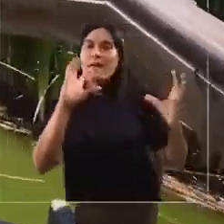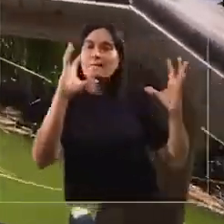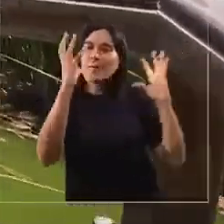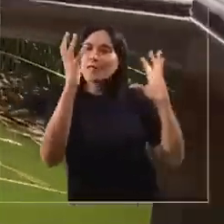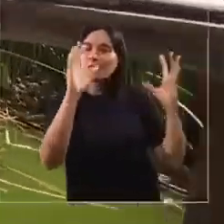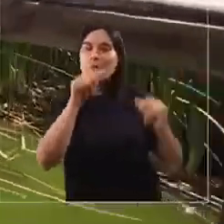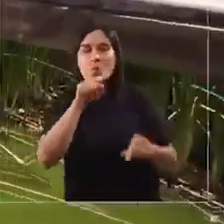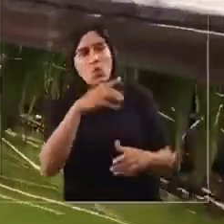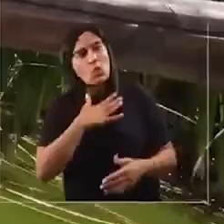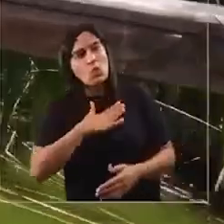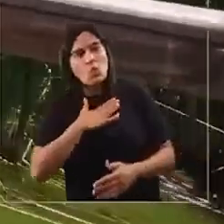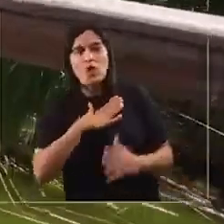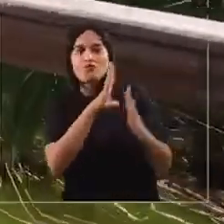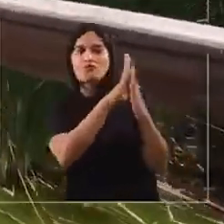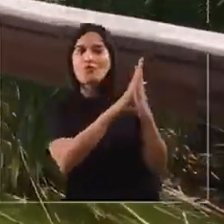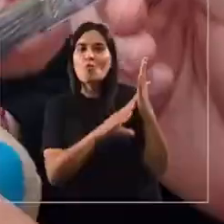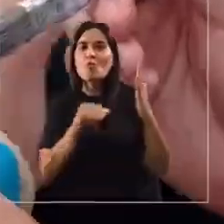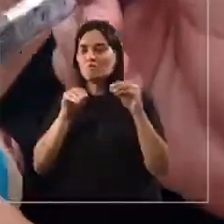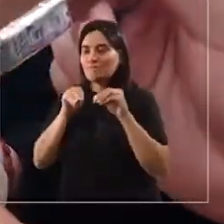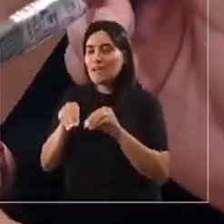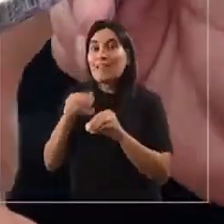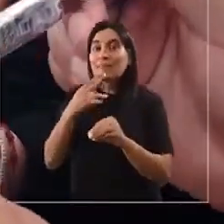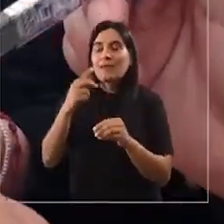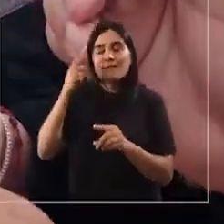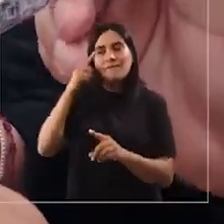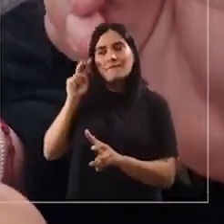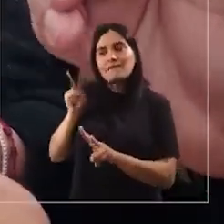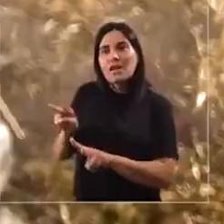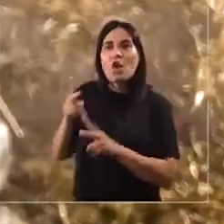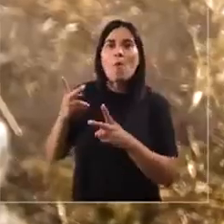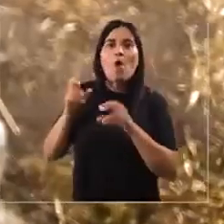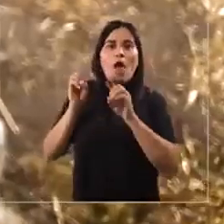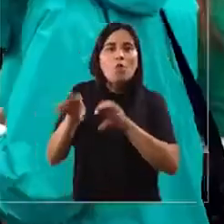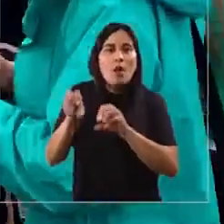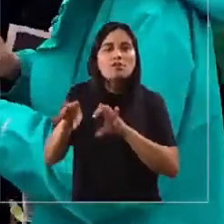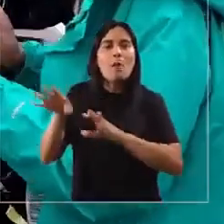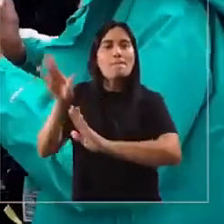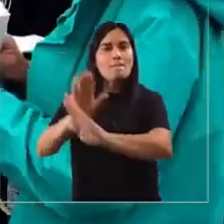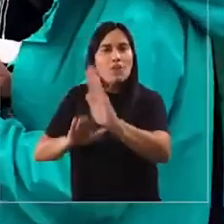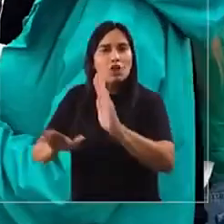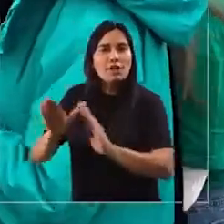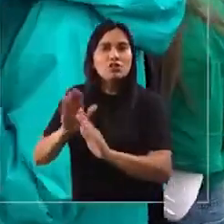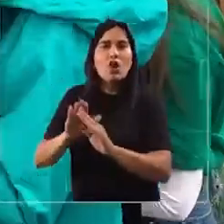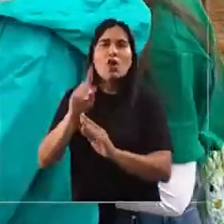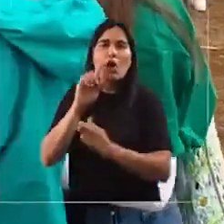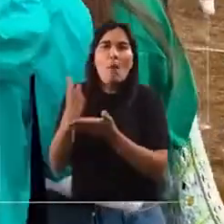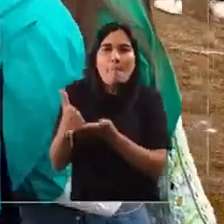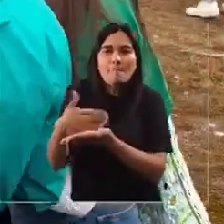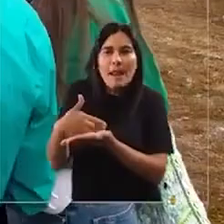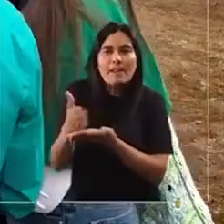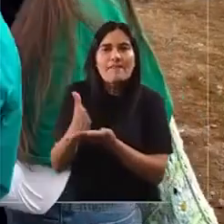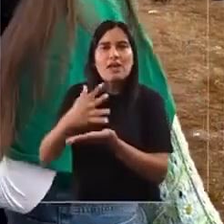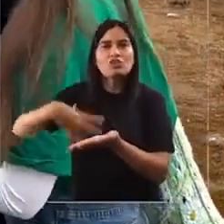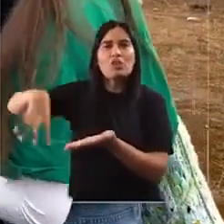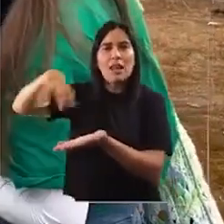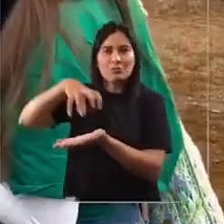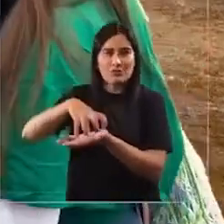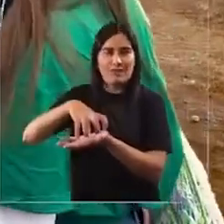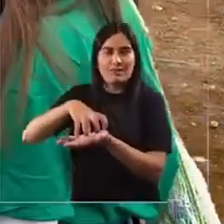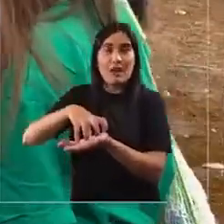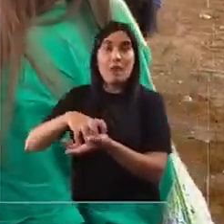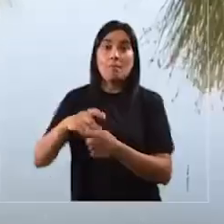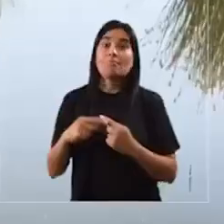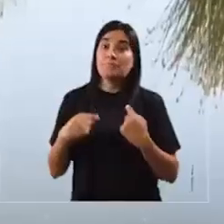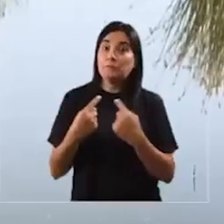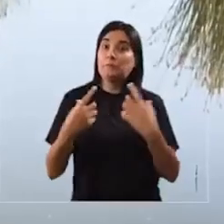relación al medio ambiente, entonces eso me gustaría también acá, que existiera esta mirada integral desde la educación, desde la protección, desde los instrumentos de planificación